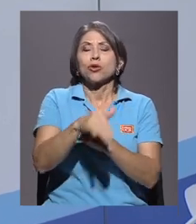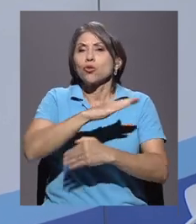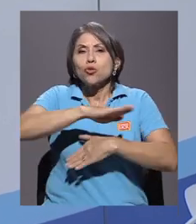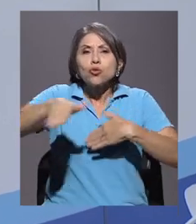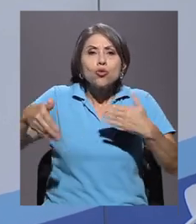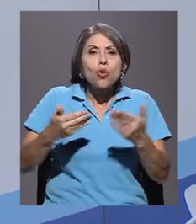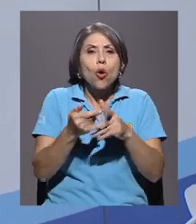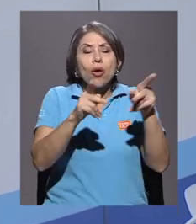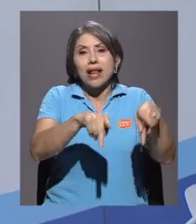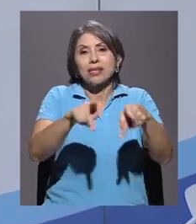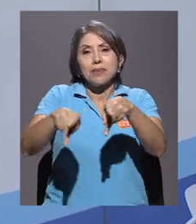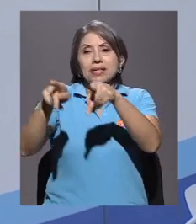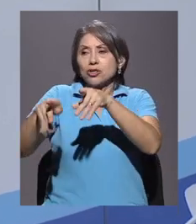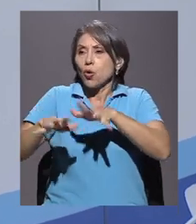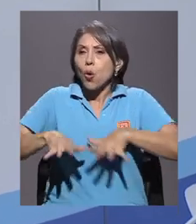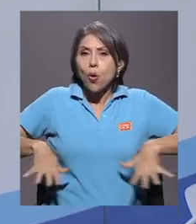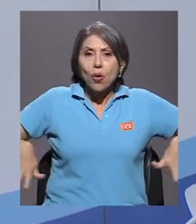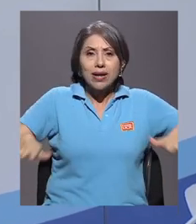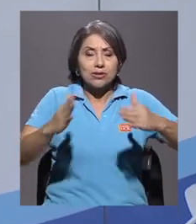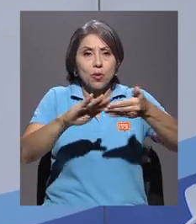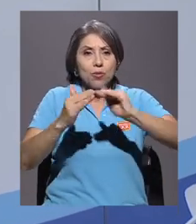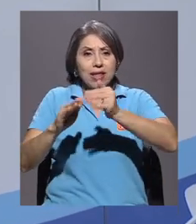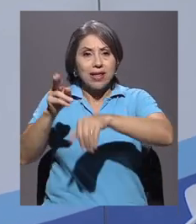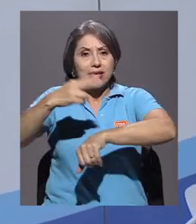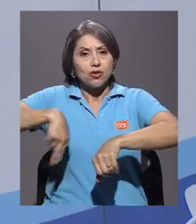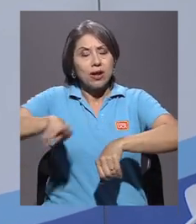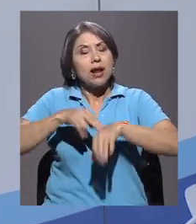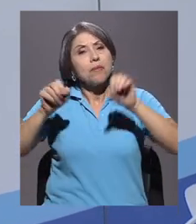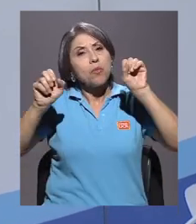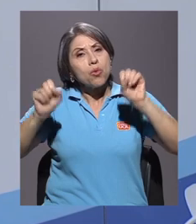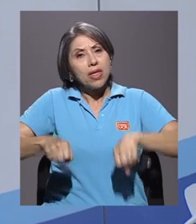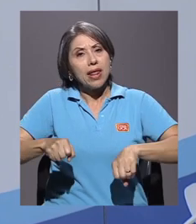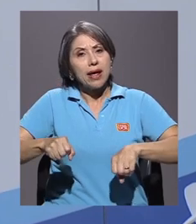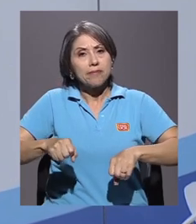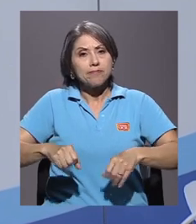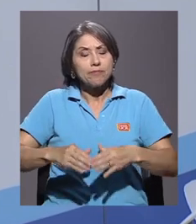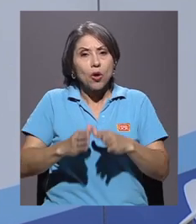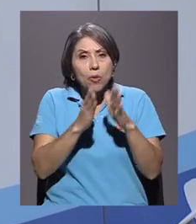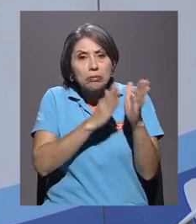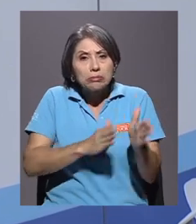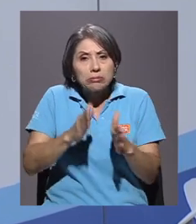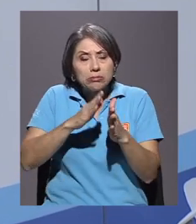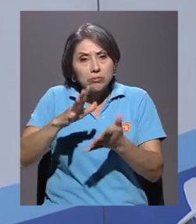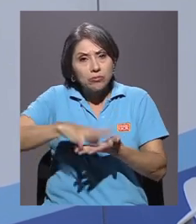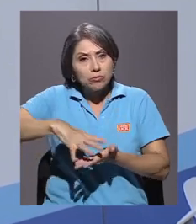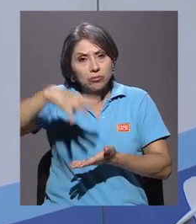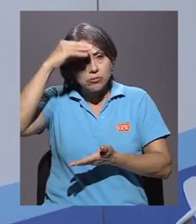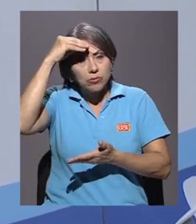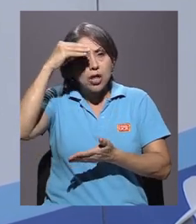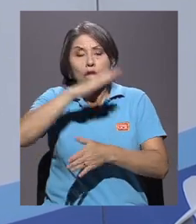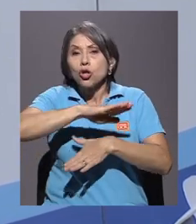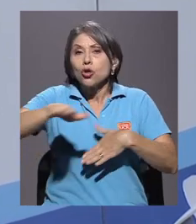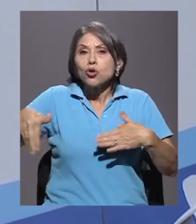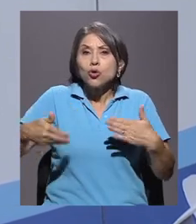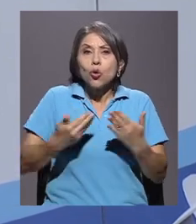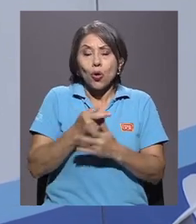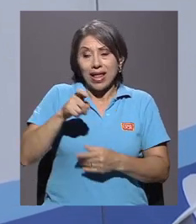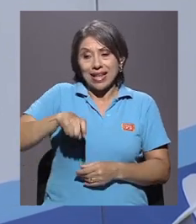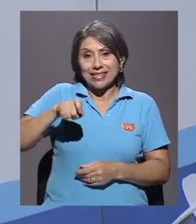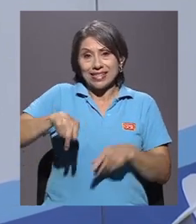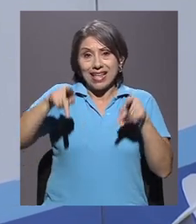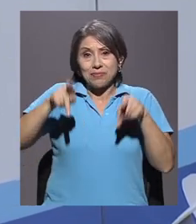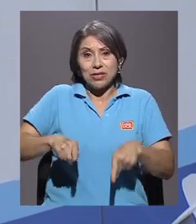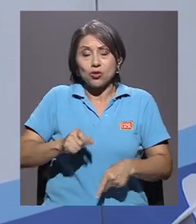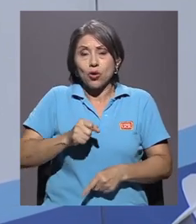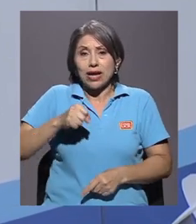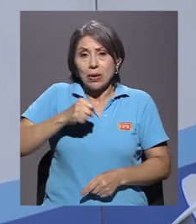nacional pudieran formarse en todas las necesidades que tiene un corista para poder